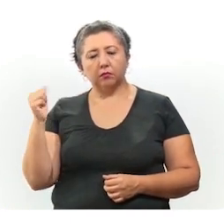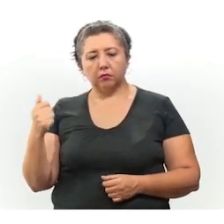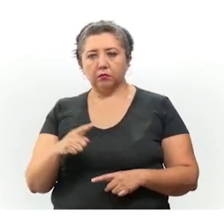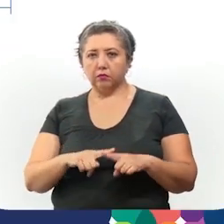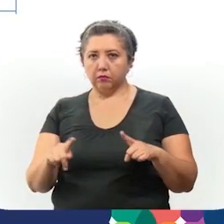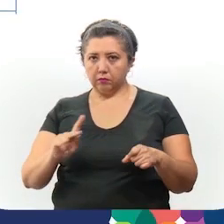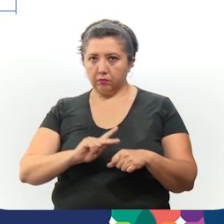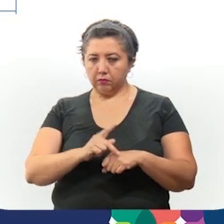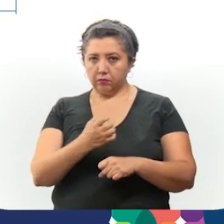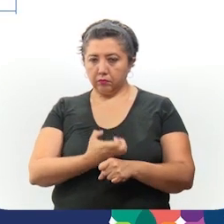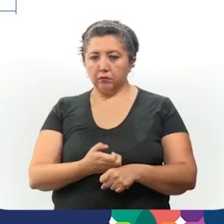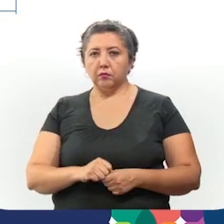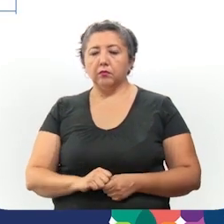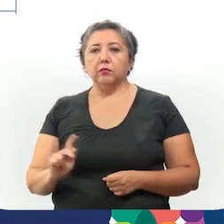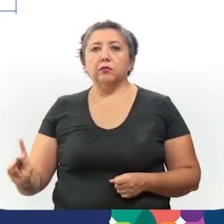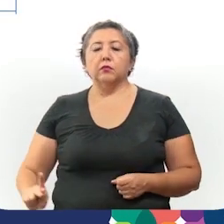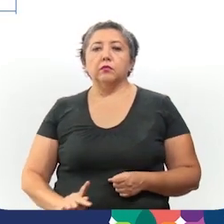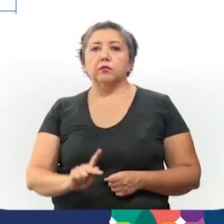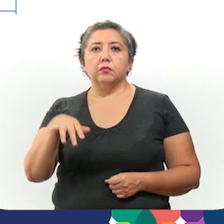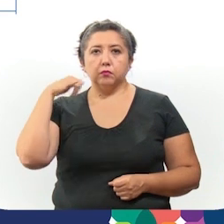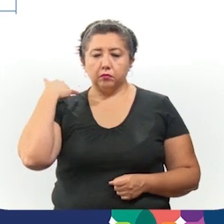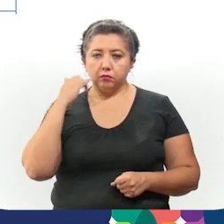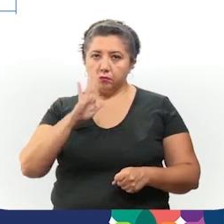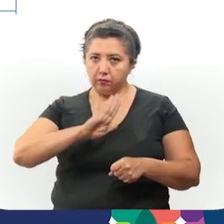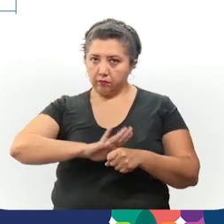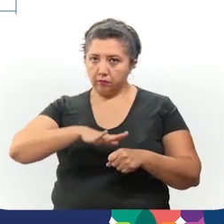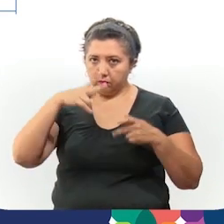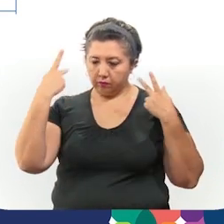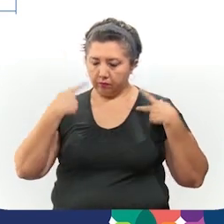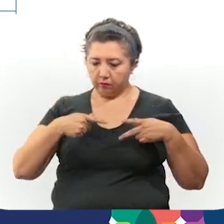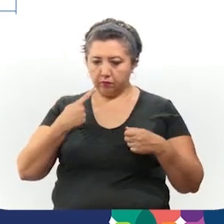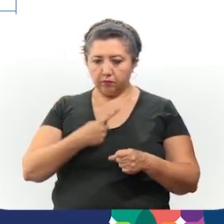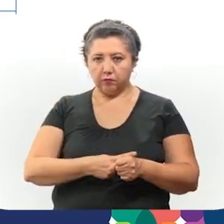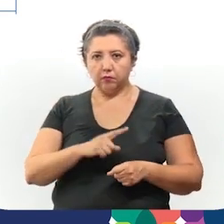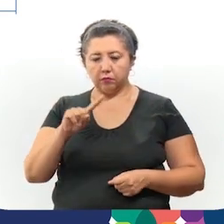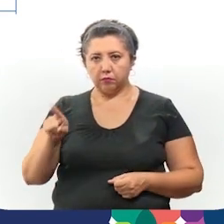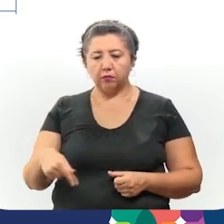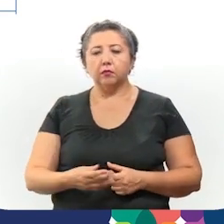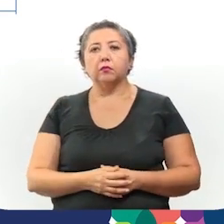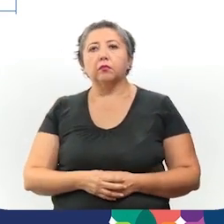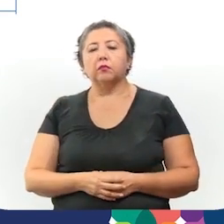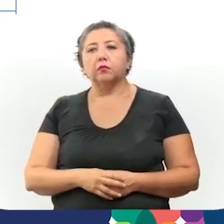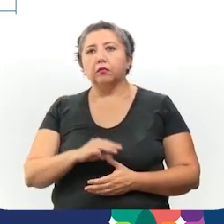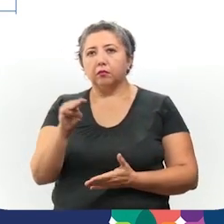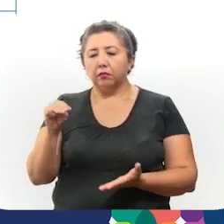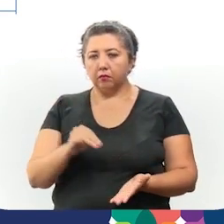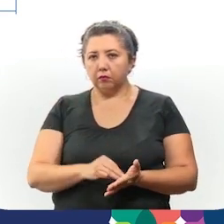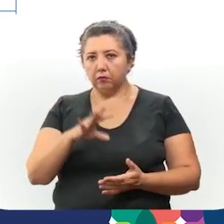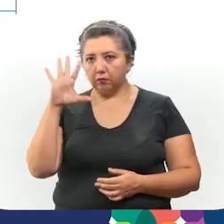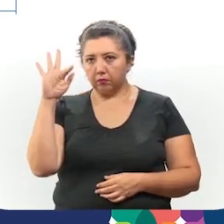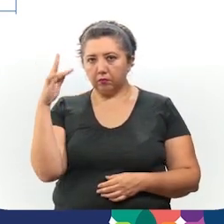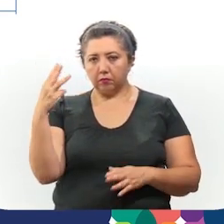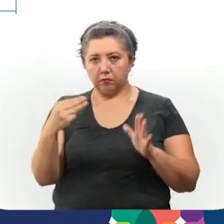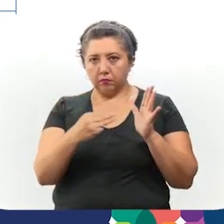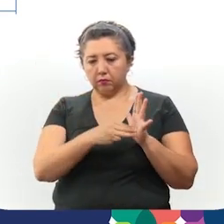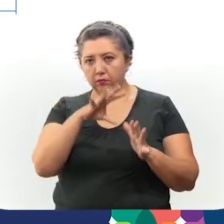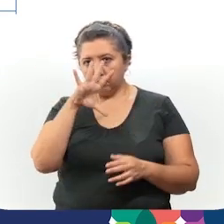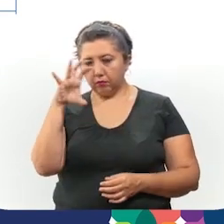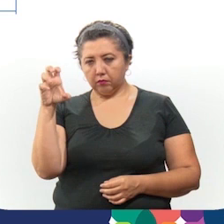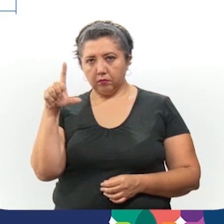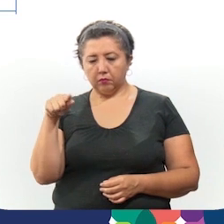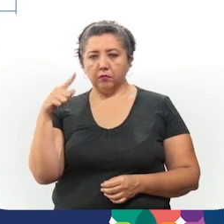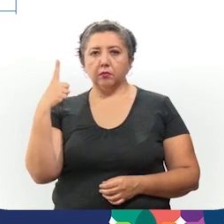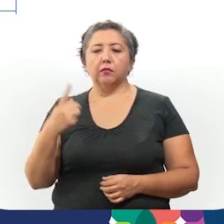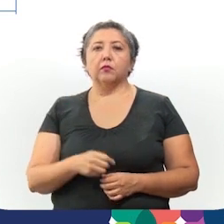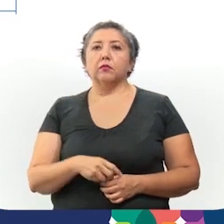estado. Los municipios de Yucatán con mayor número de personas contagiadas son Mérida, 43.571,